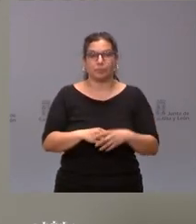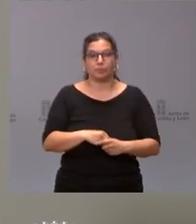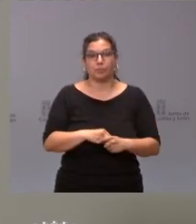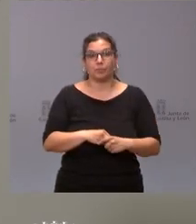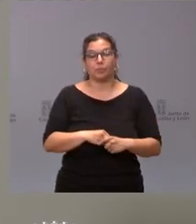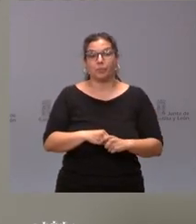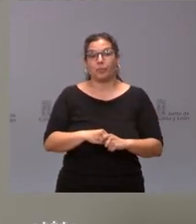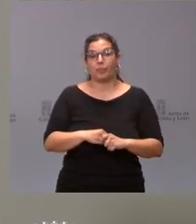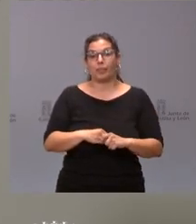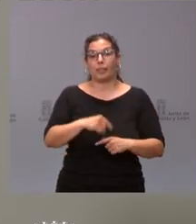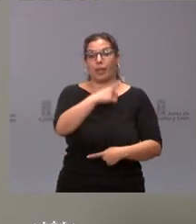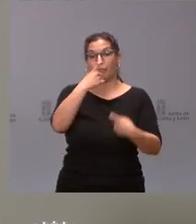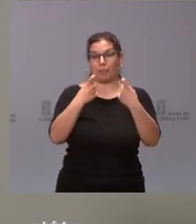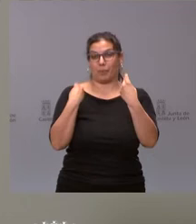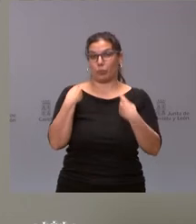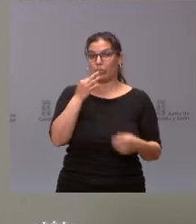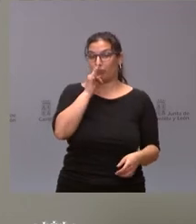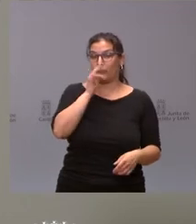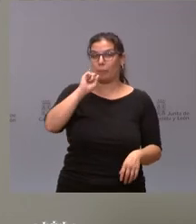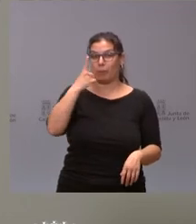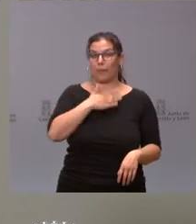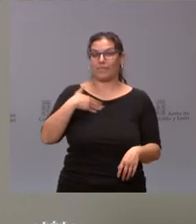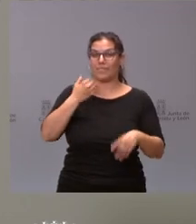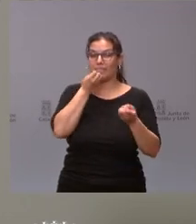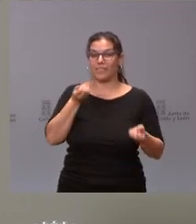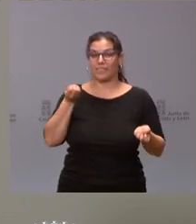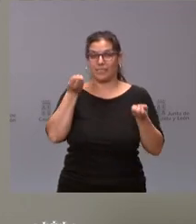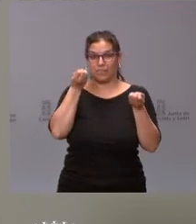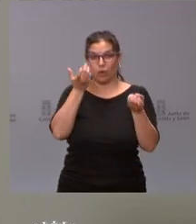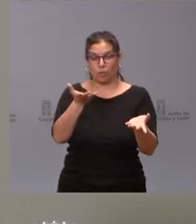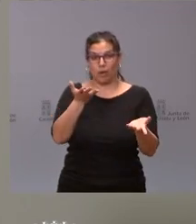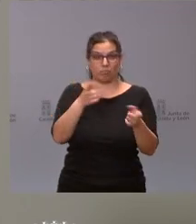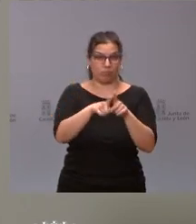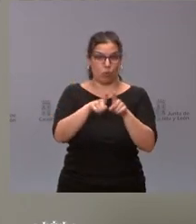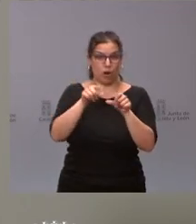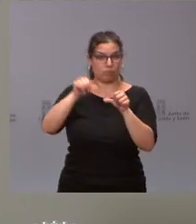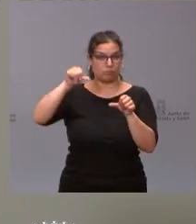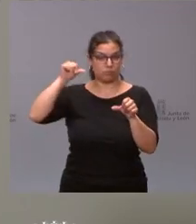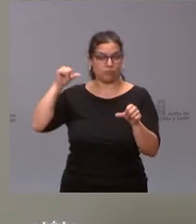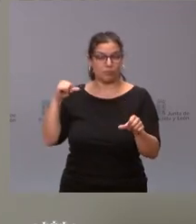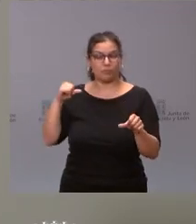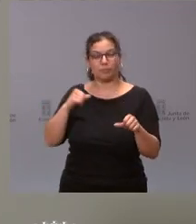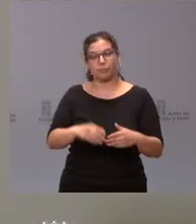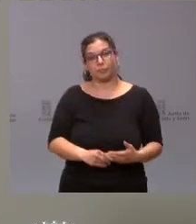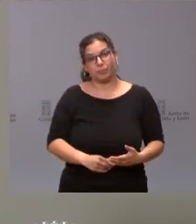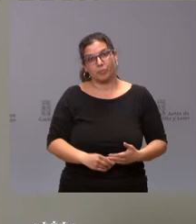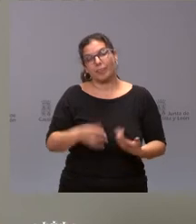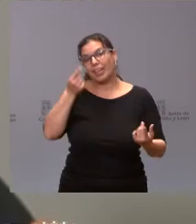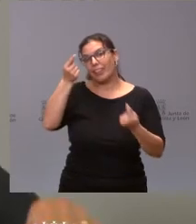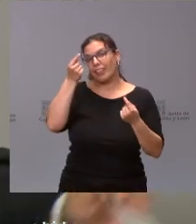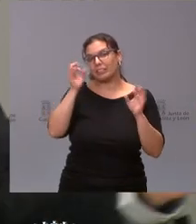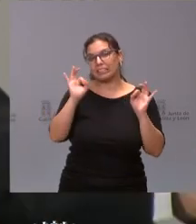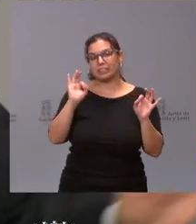de someterme a sus preguntas, les informo, como en ocasiones anteriores, de los datos